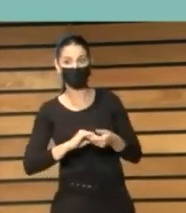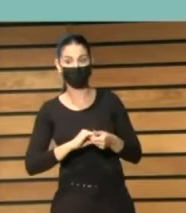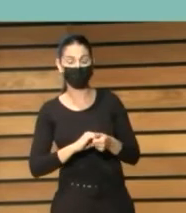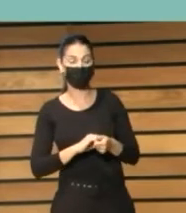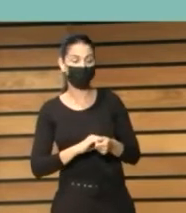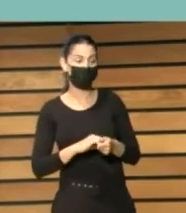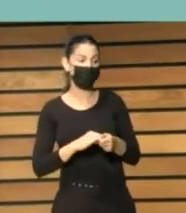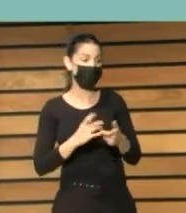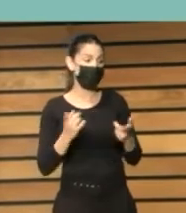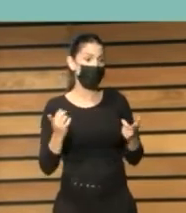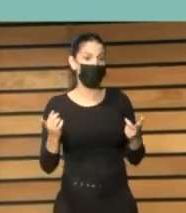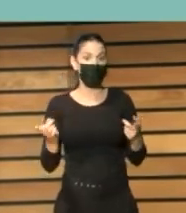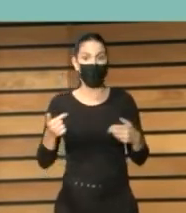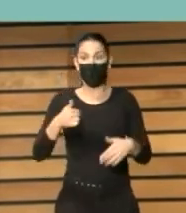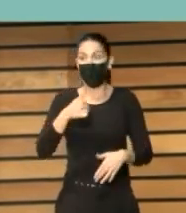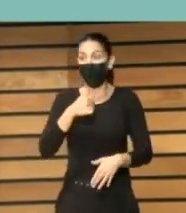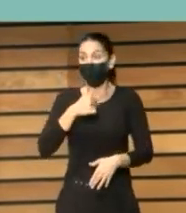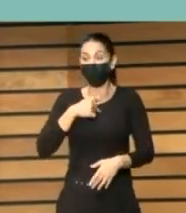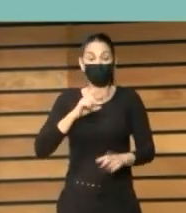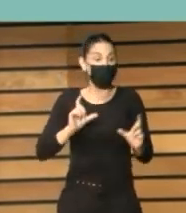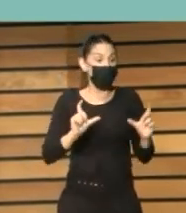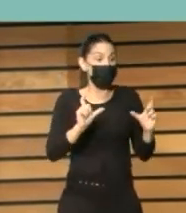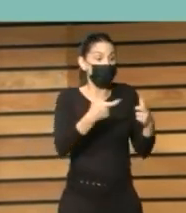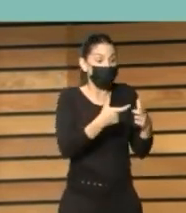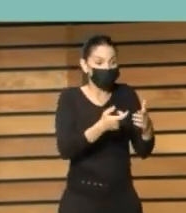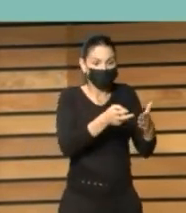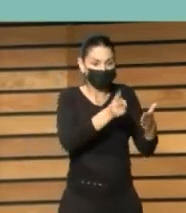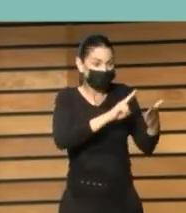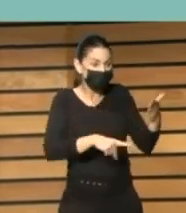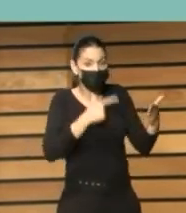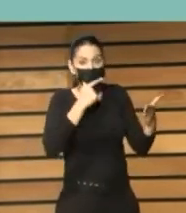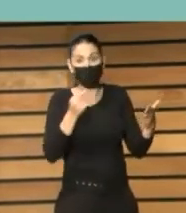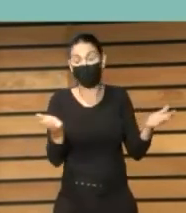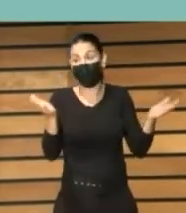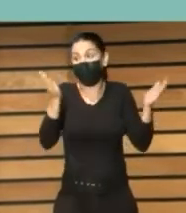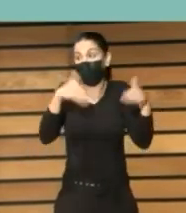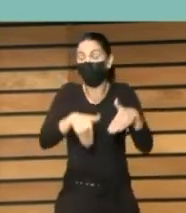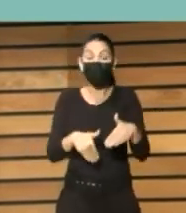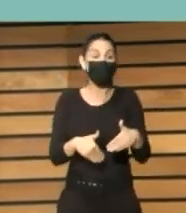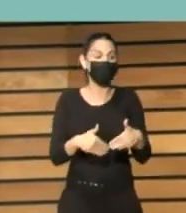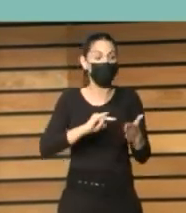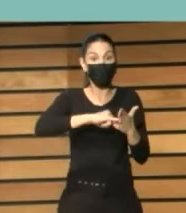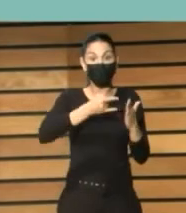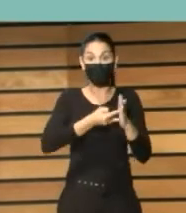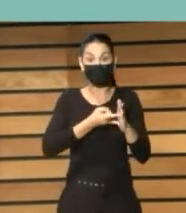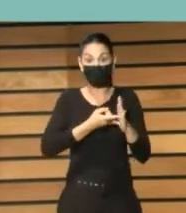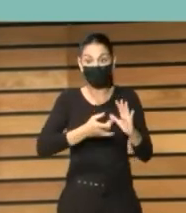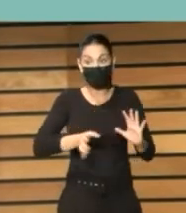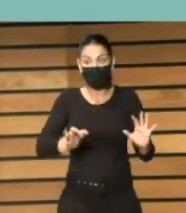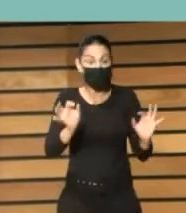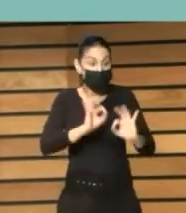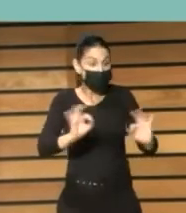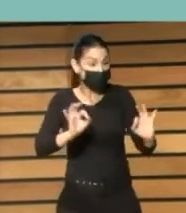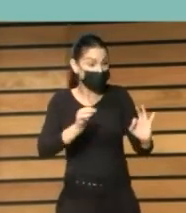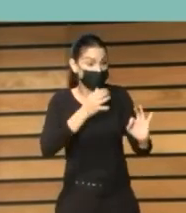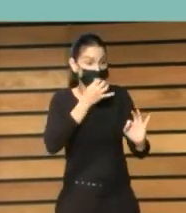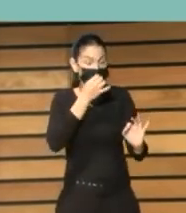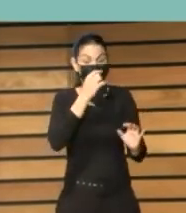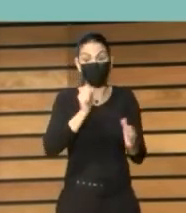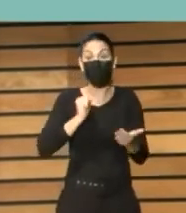en ese momento por supuesto no teníamos club de lectura fácil ni nos habíamos planteado el proyecto y de ahí viene el reto